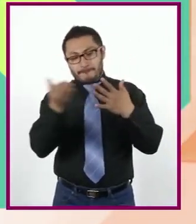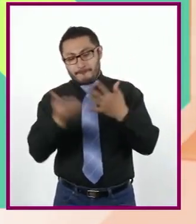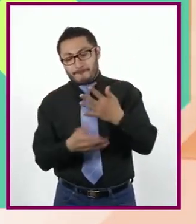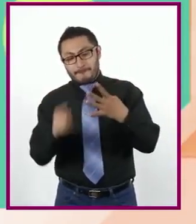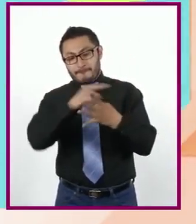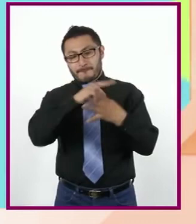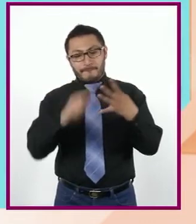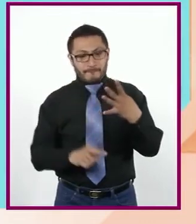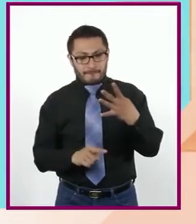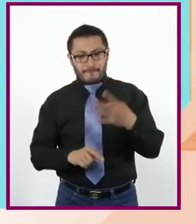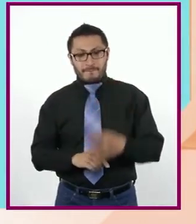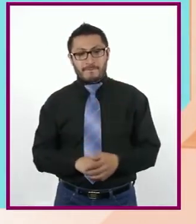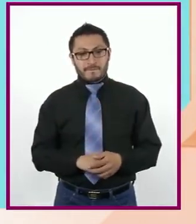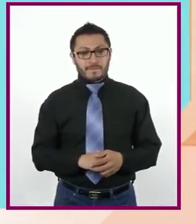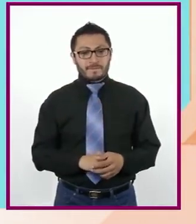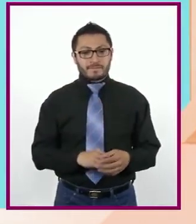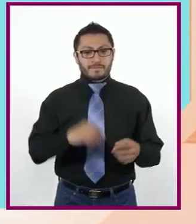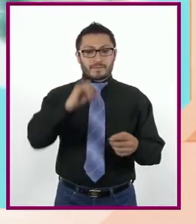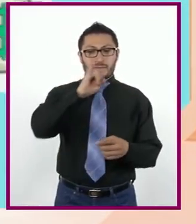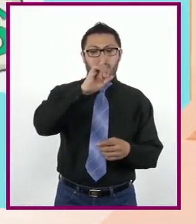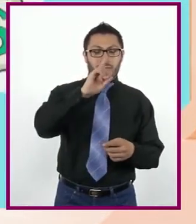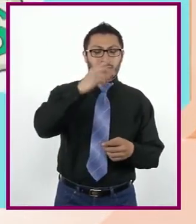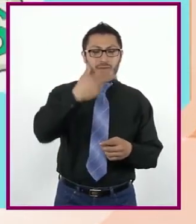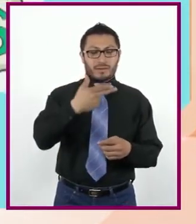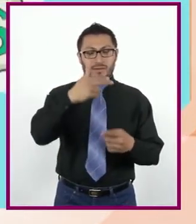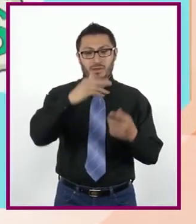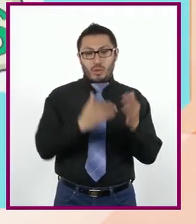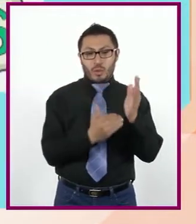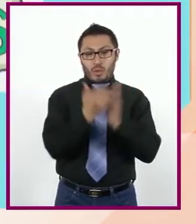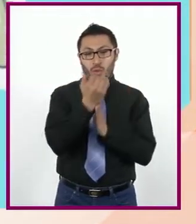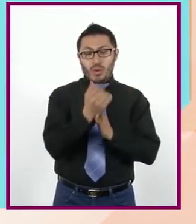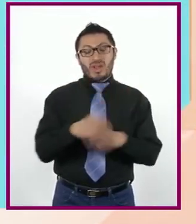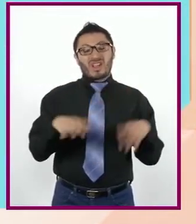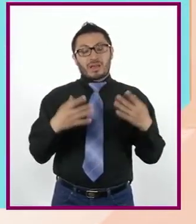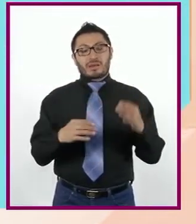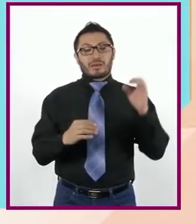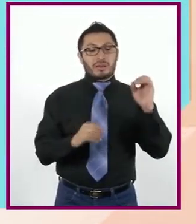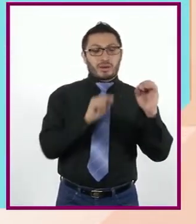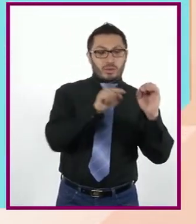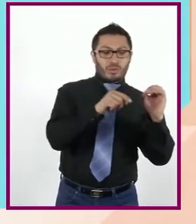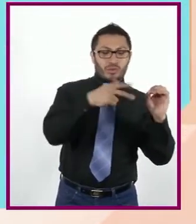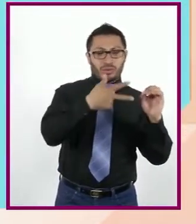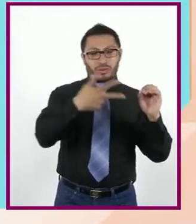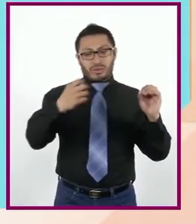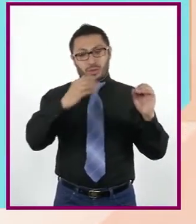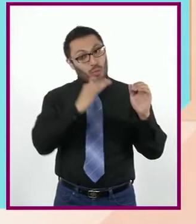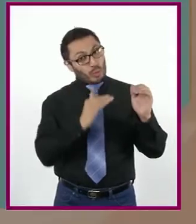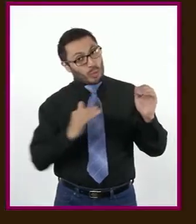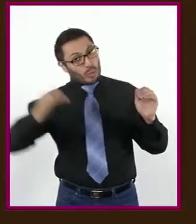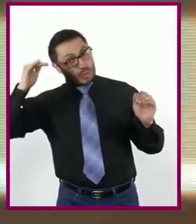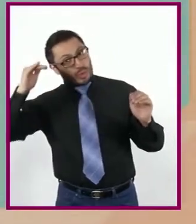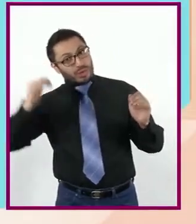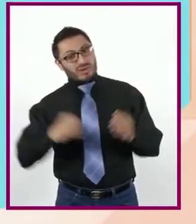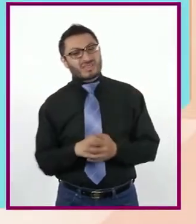principales. IDH muy alto. Su promedio va de 0.800 en adelante.